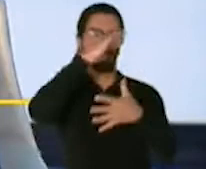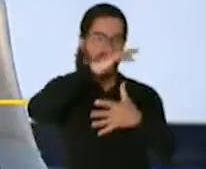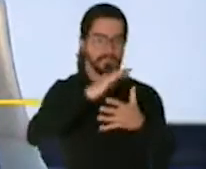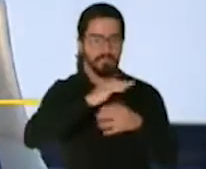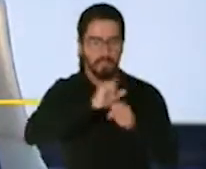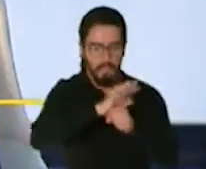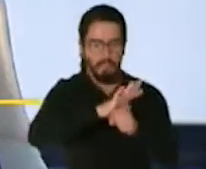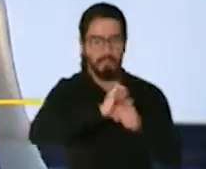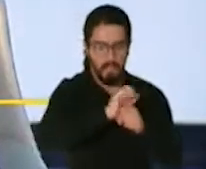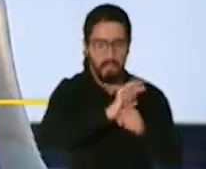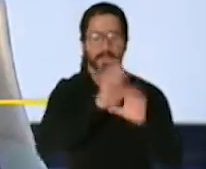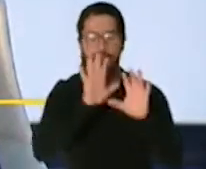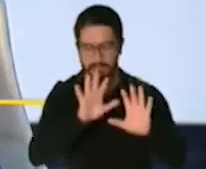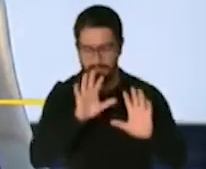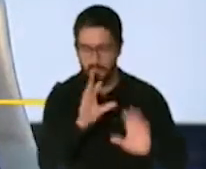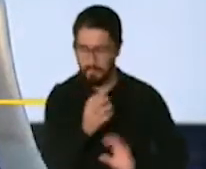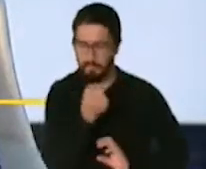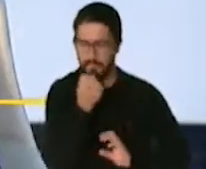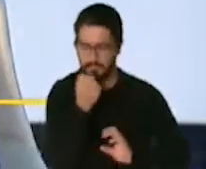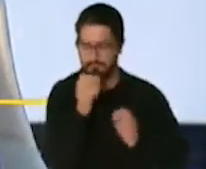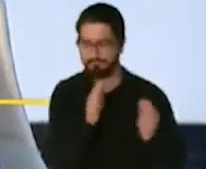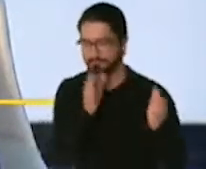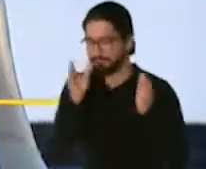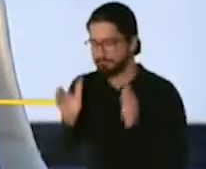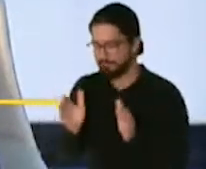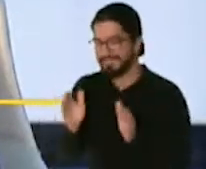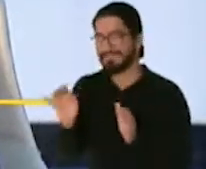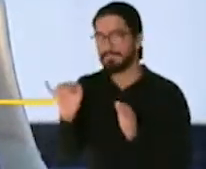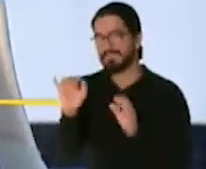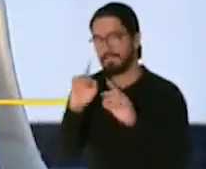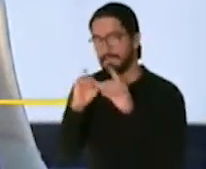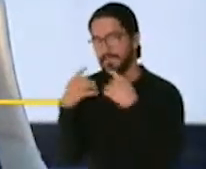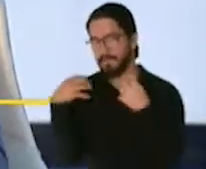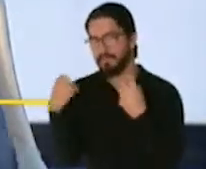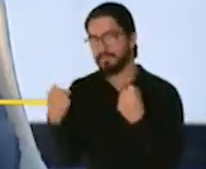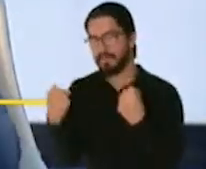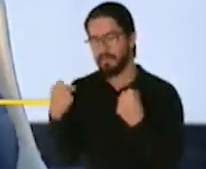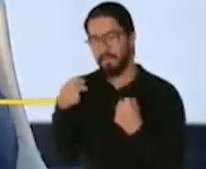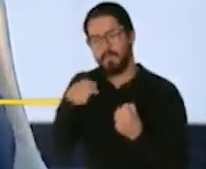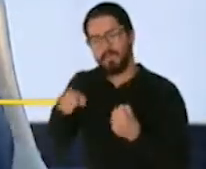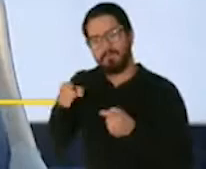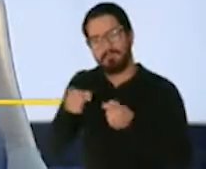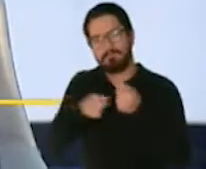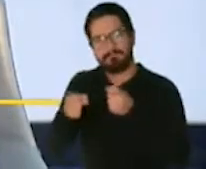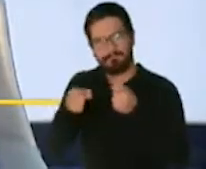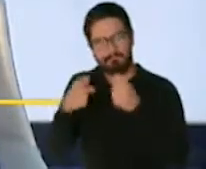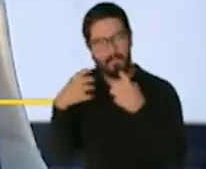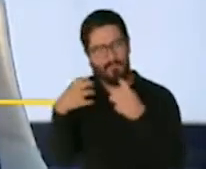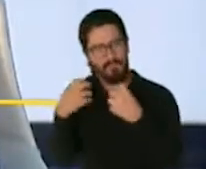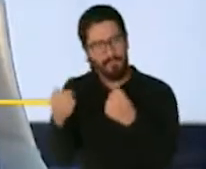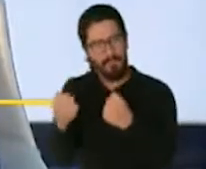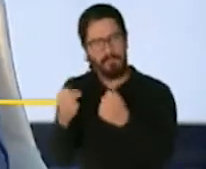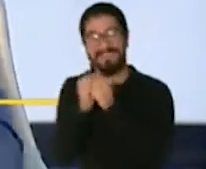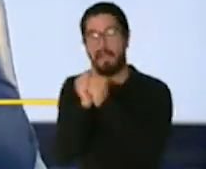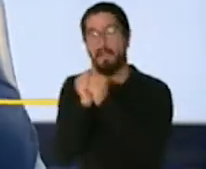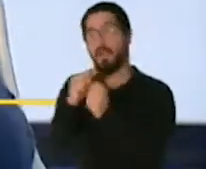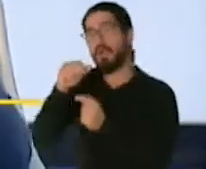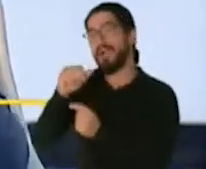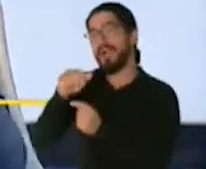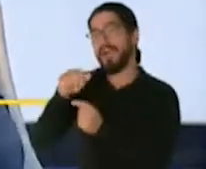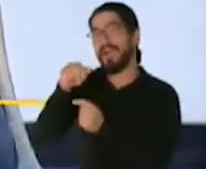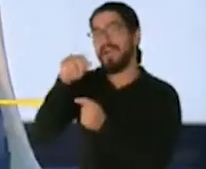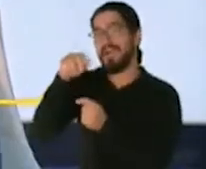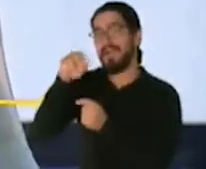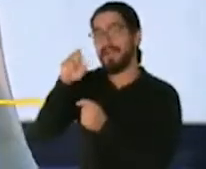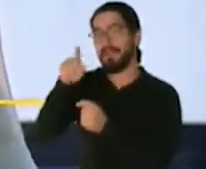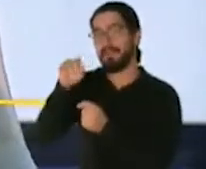quiere escuchar es tener un departamento de salud fuerte con un departamento de lo que es epidemiología que sea más que